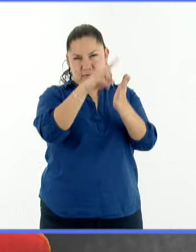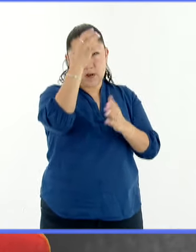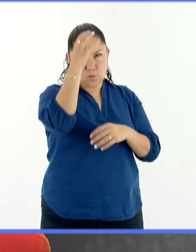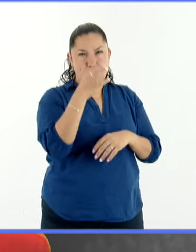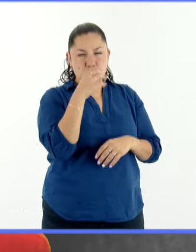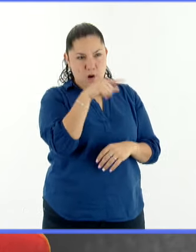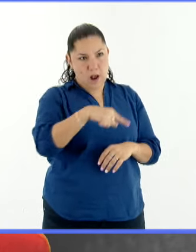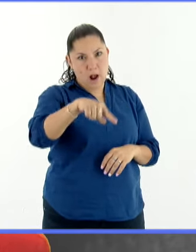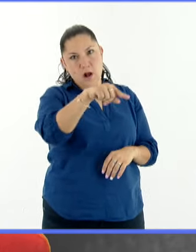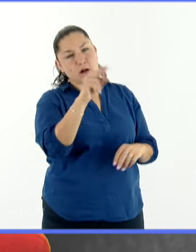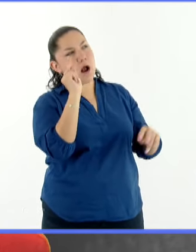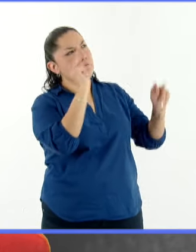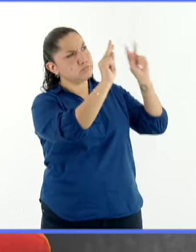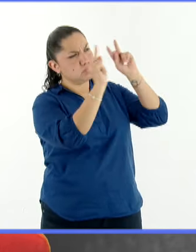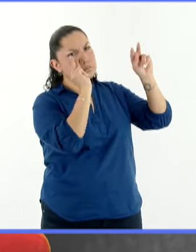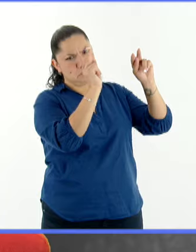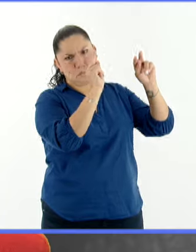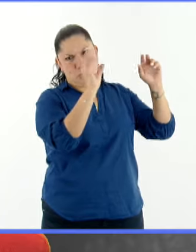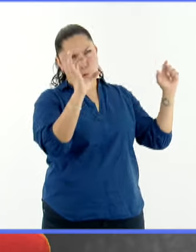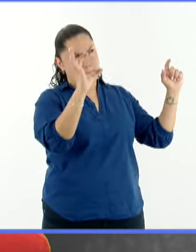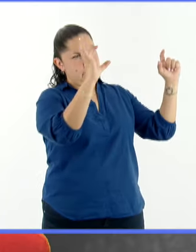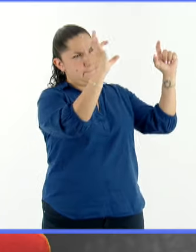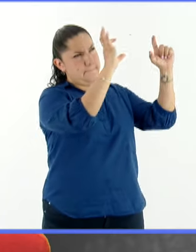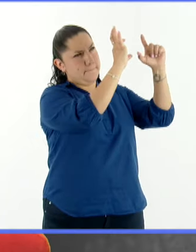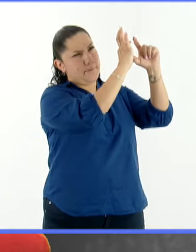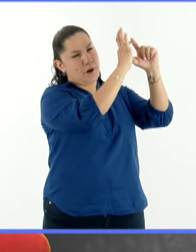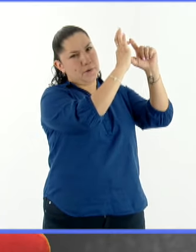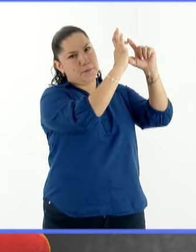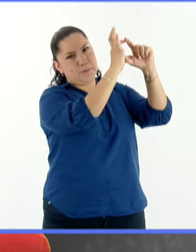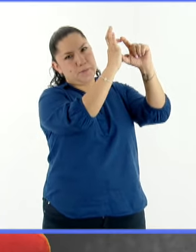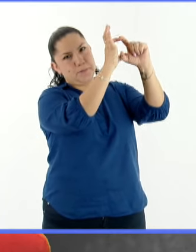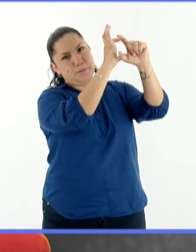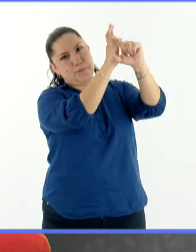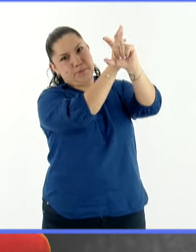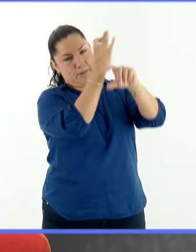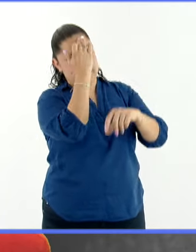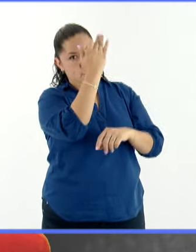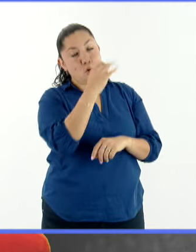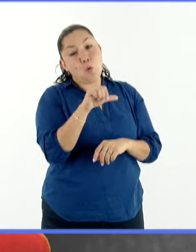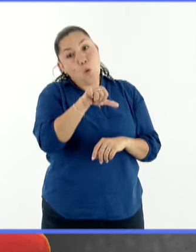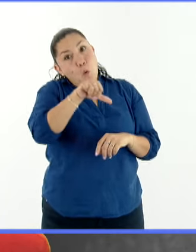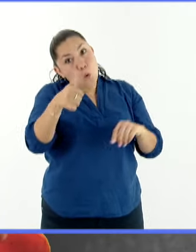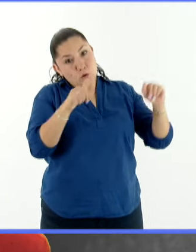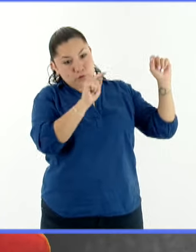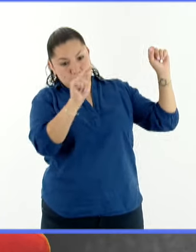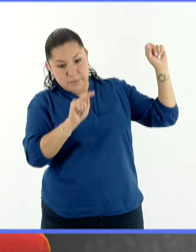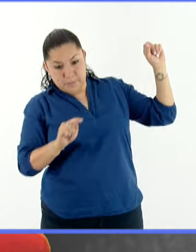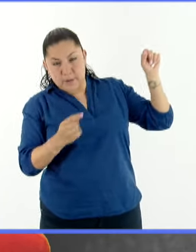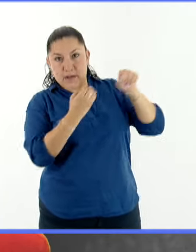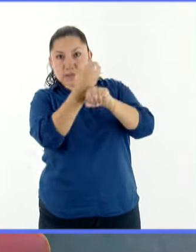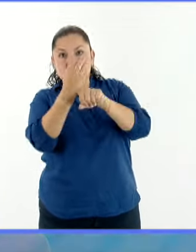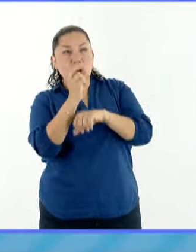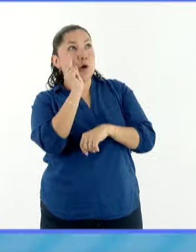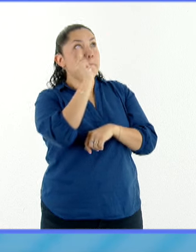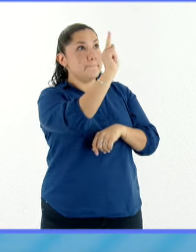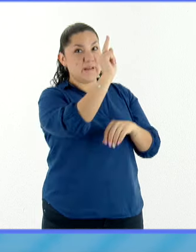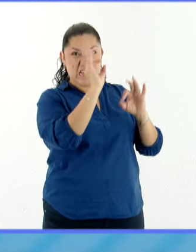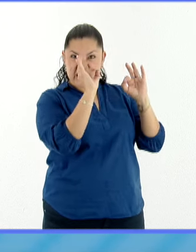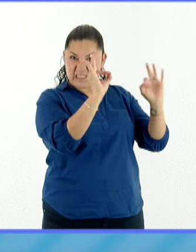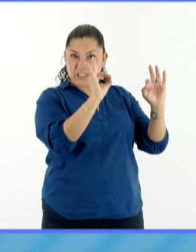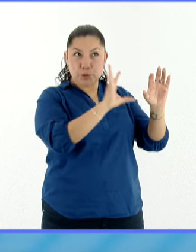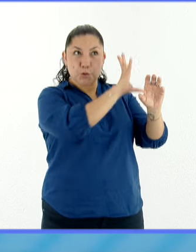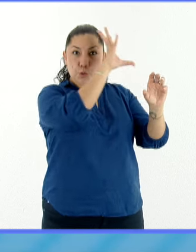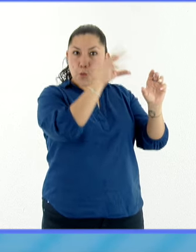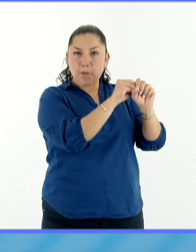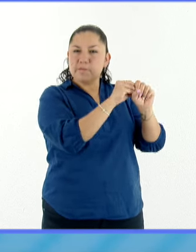vamos a poder observar un eclipse con diferentes grados de parcialidad. Por ejemplo, en la Ciudad de México vamos a observar